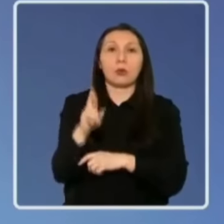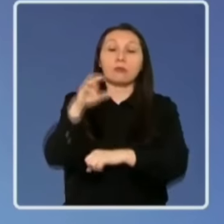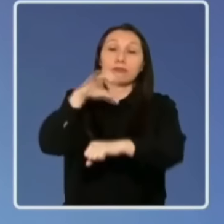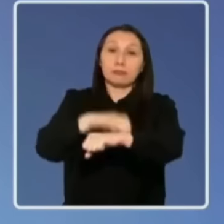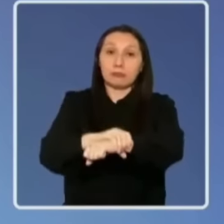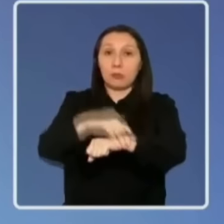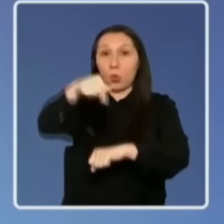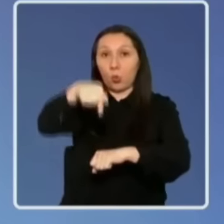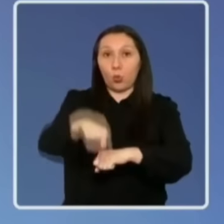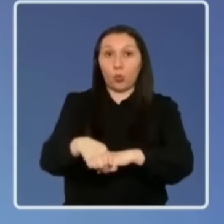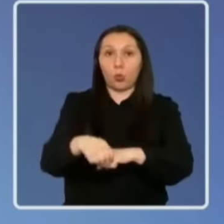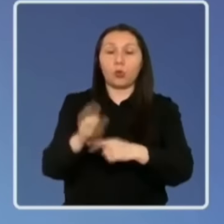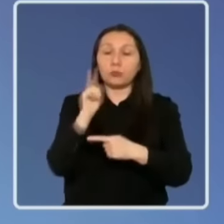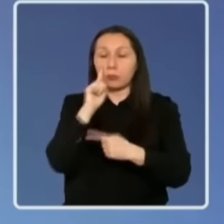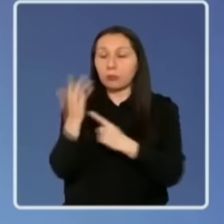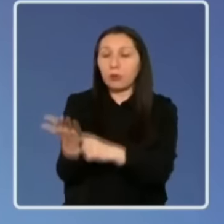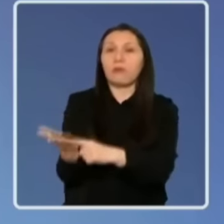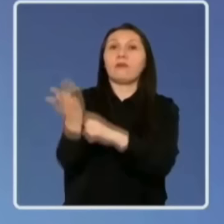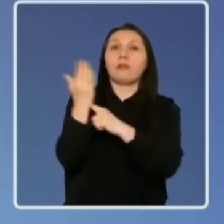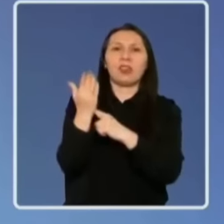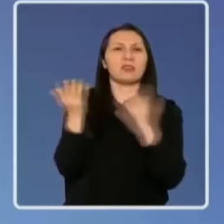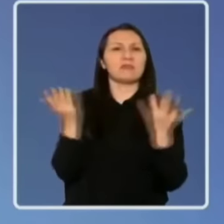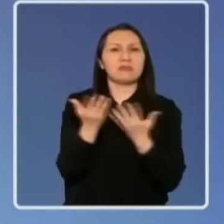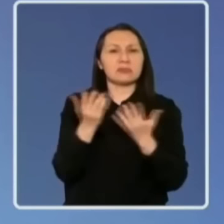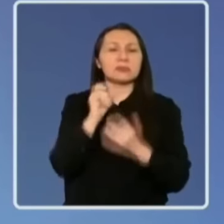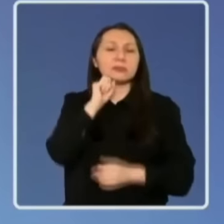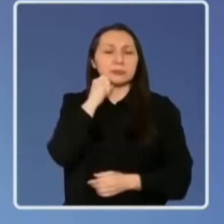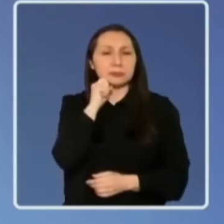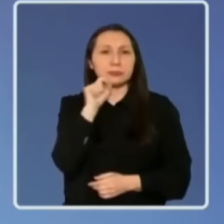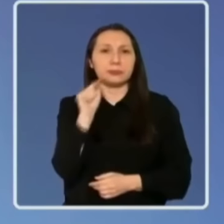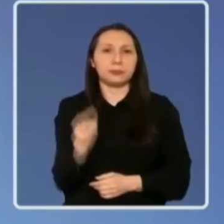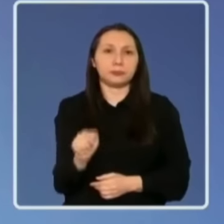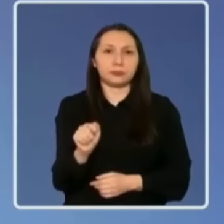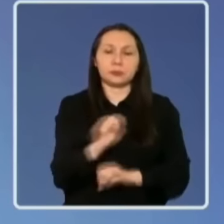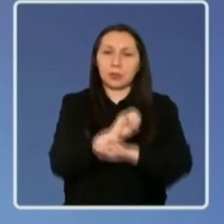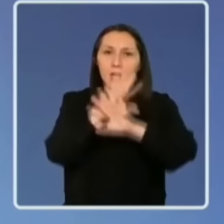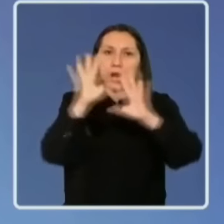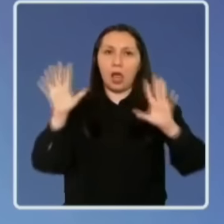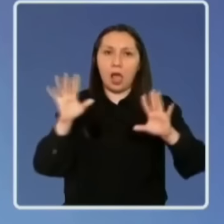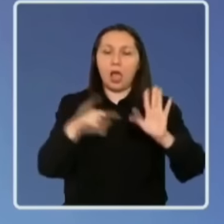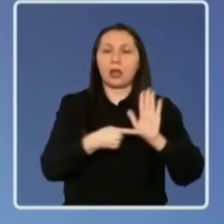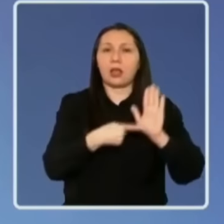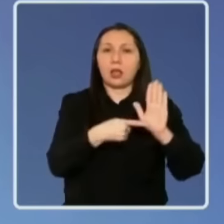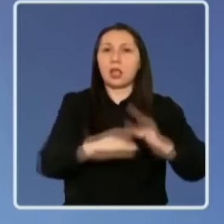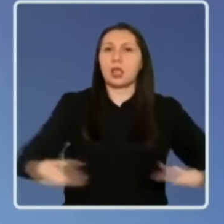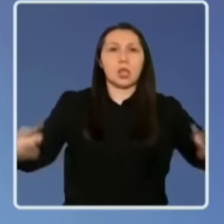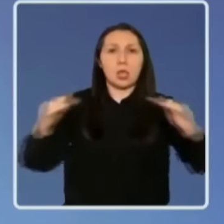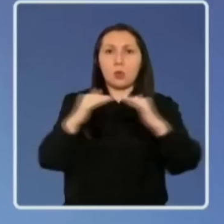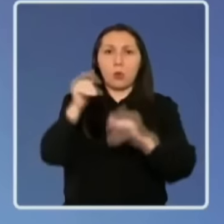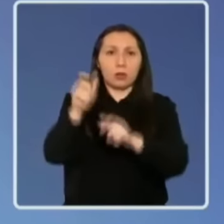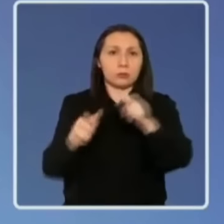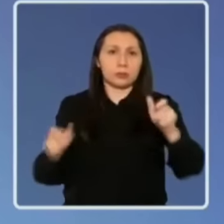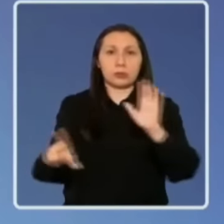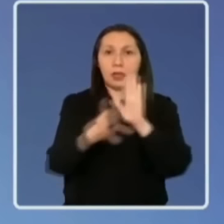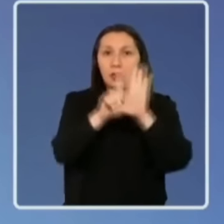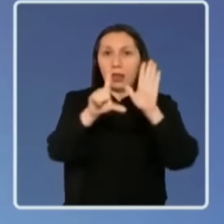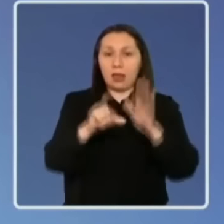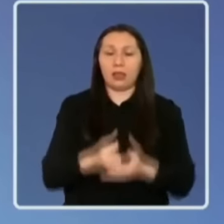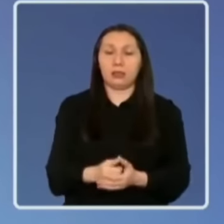de hoy en manifestación de una clara señal de igualdad ante la ley. Solo recordar